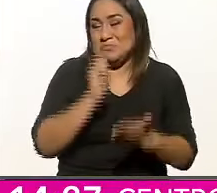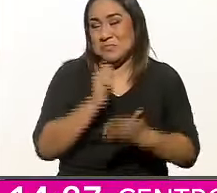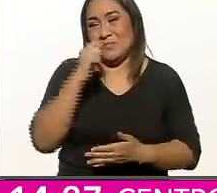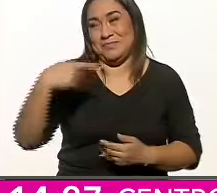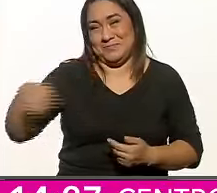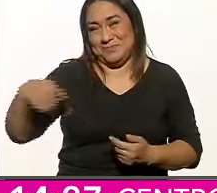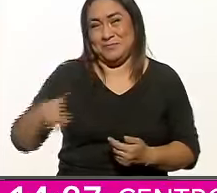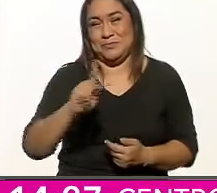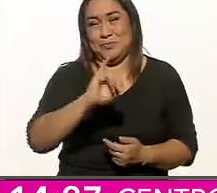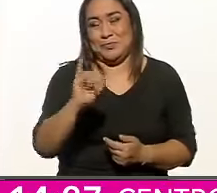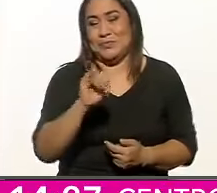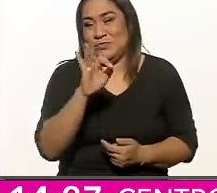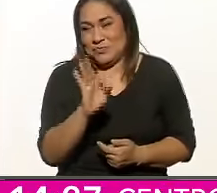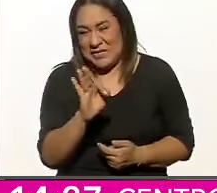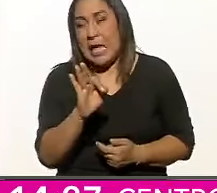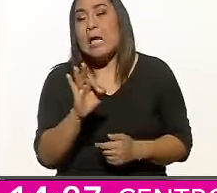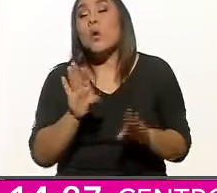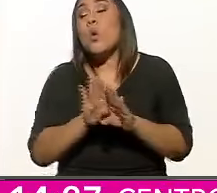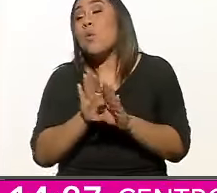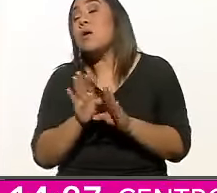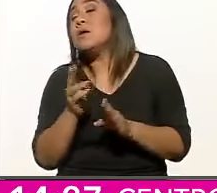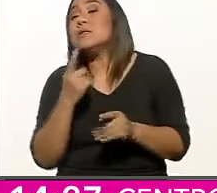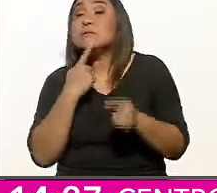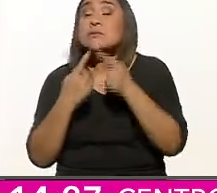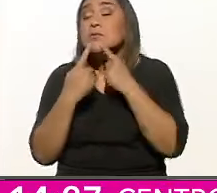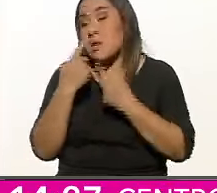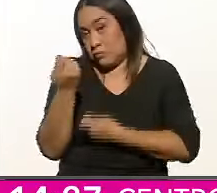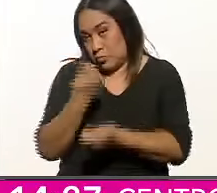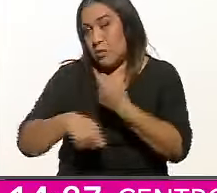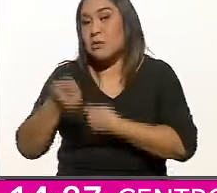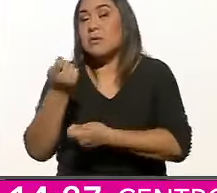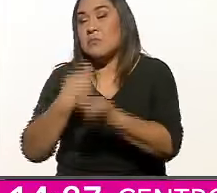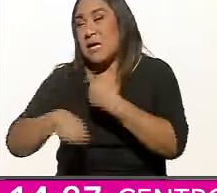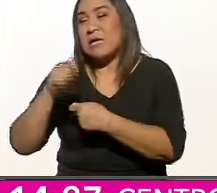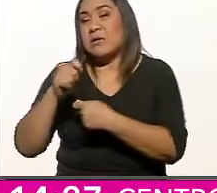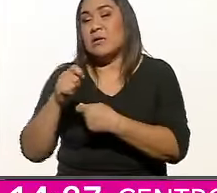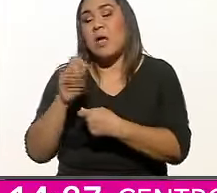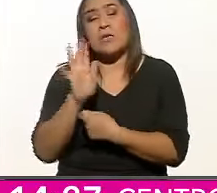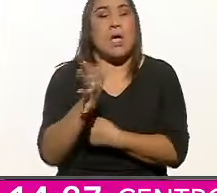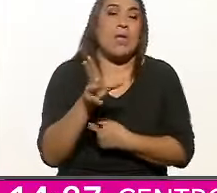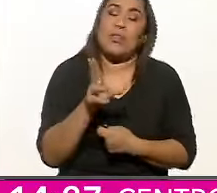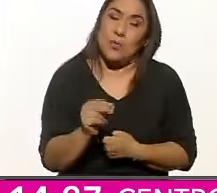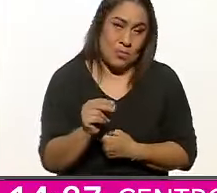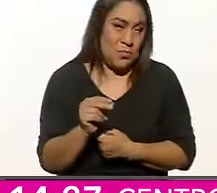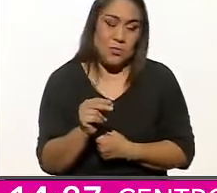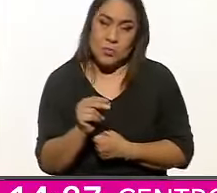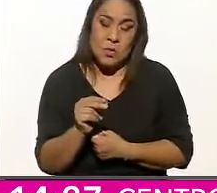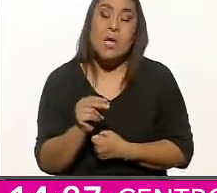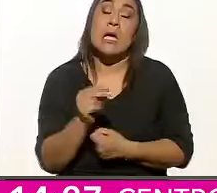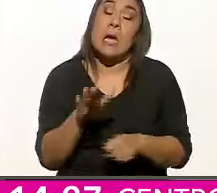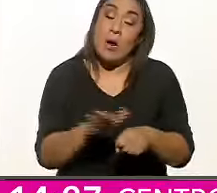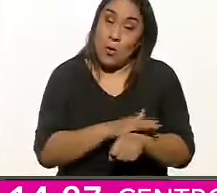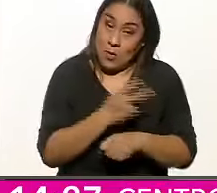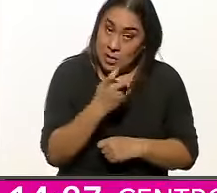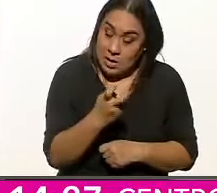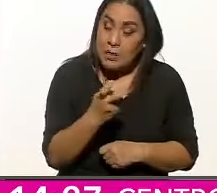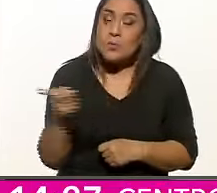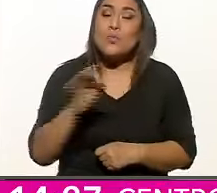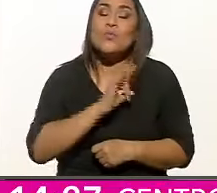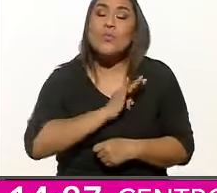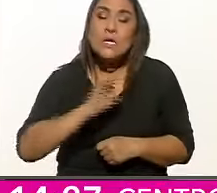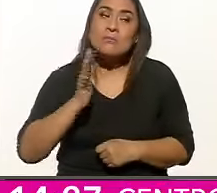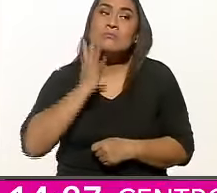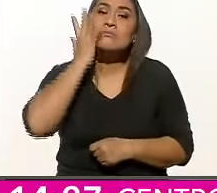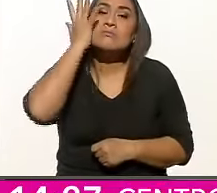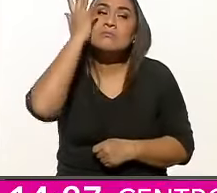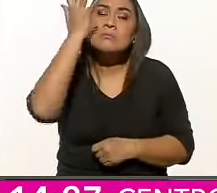judicial de ser mercancía o instrumentos de presión política, y podrán entonces construirse